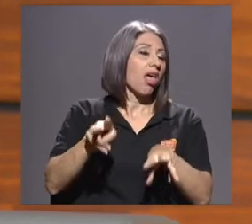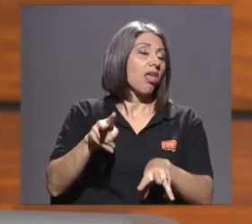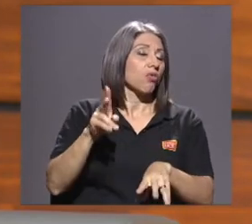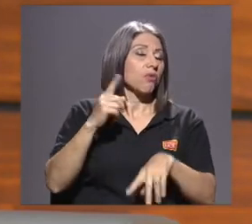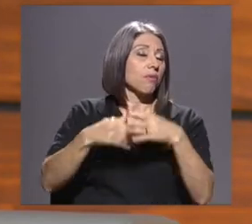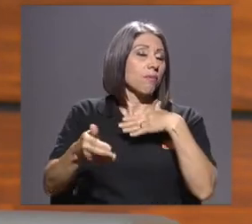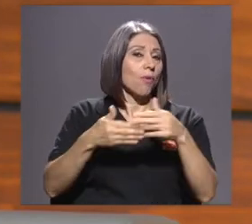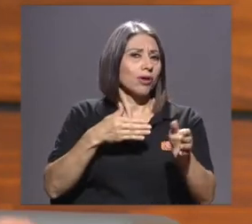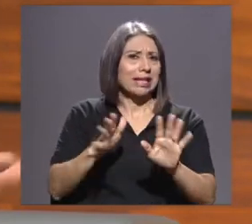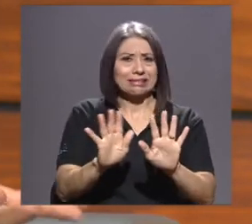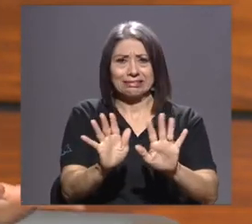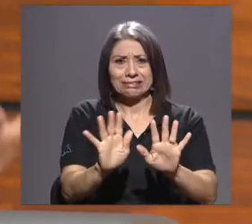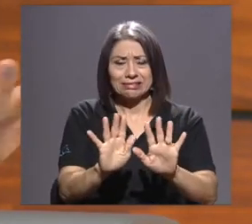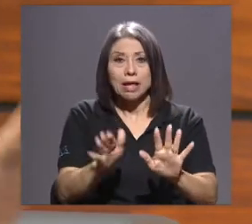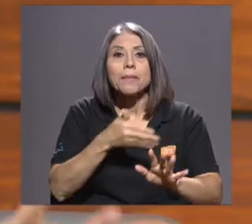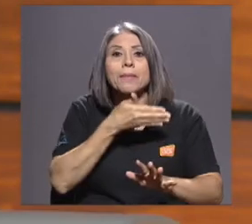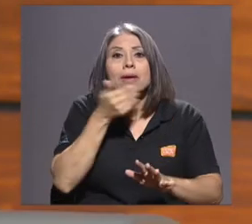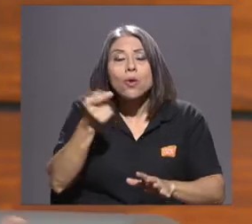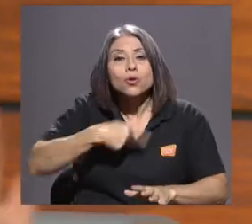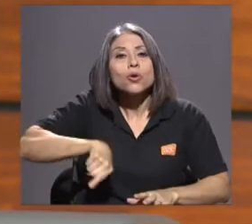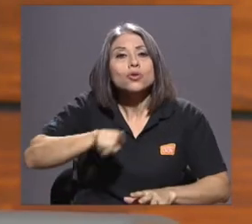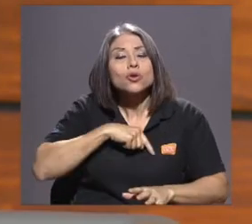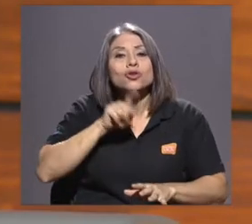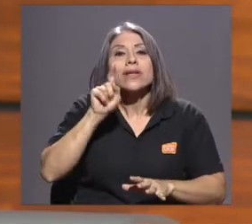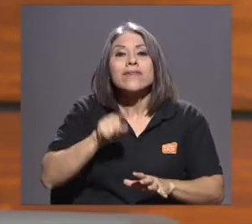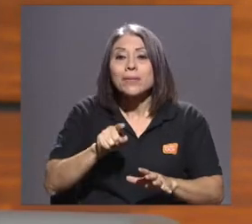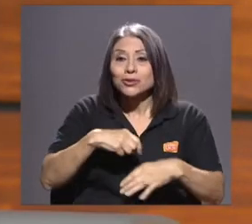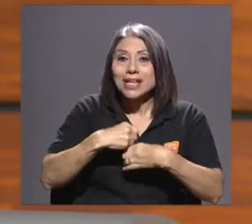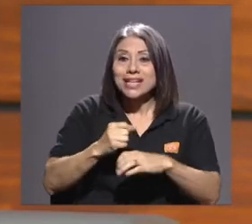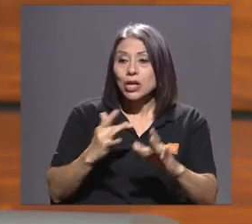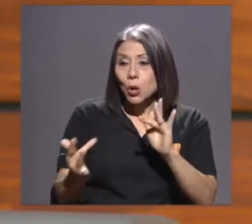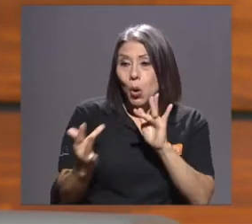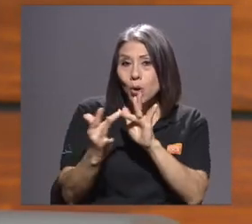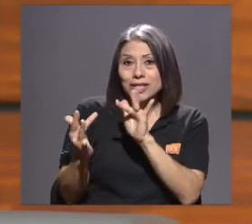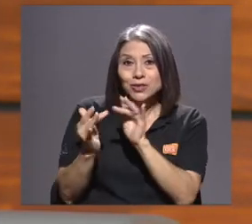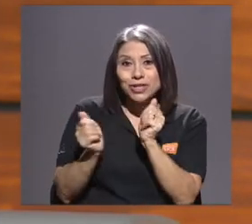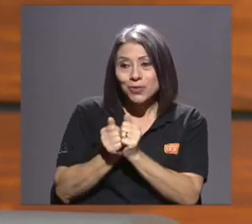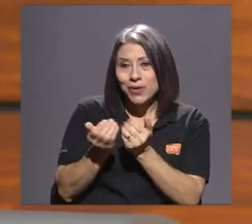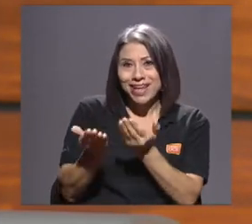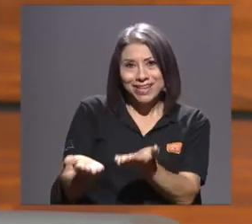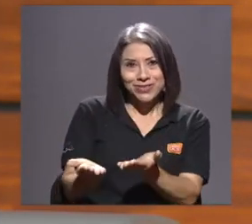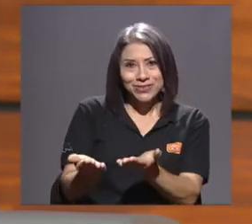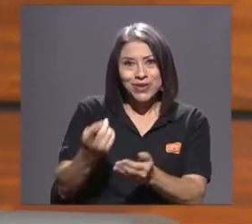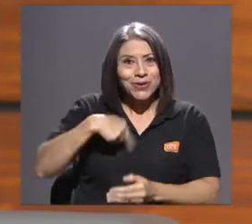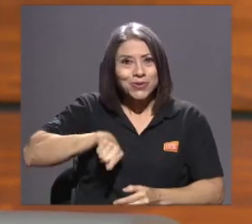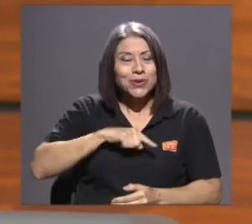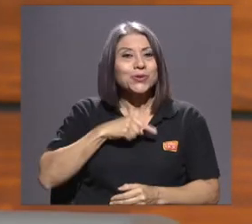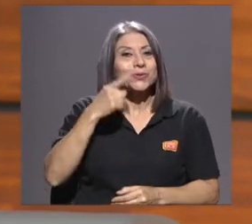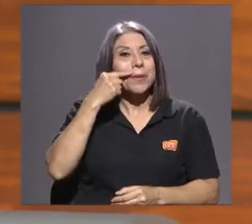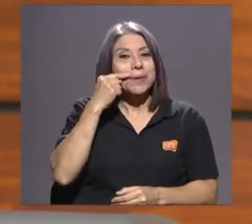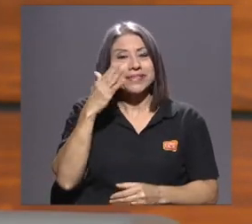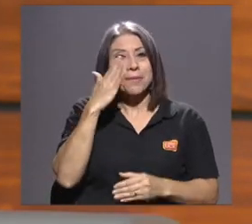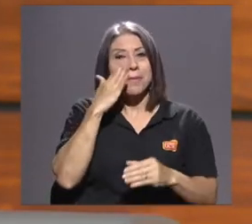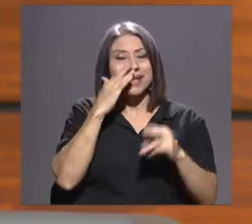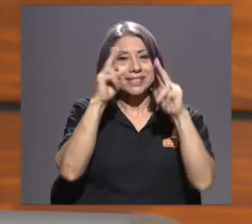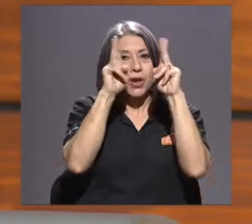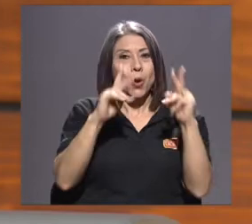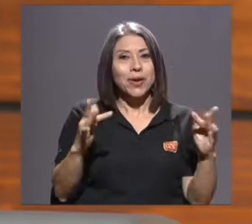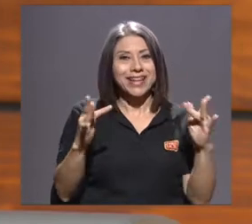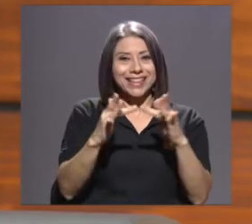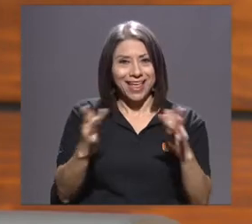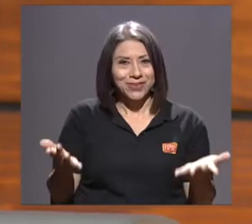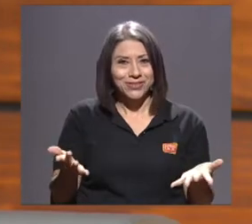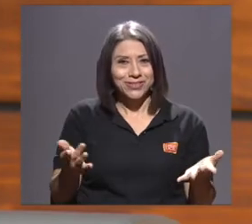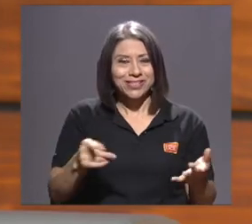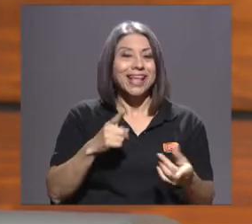conectamos, por qué no cultivamos conexiones si somos papás y mamás conectados. Y efectivamente, esta es la